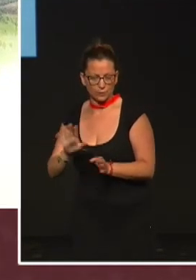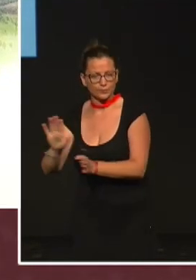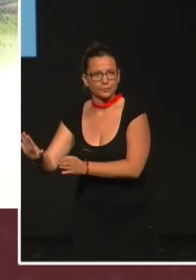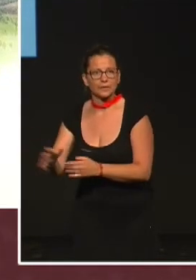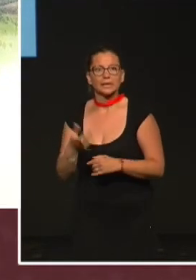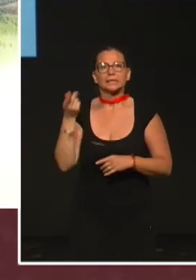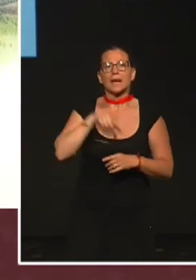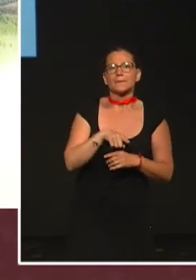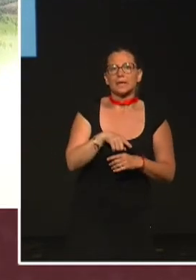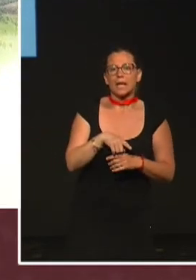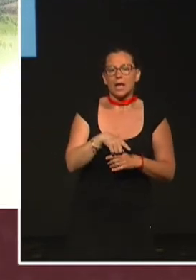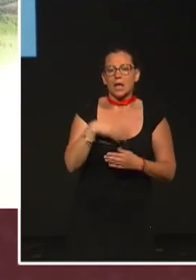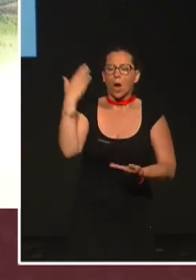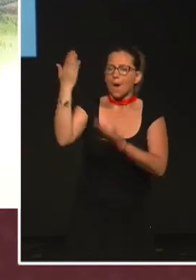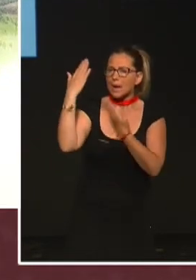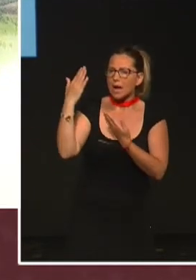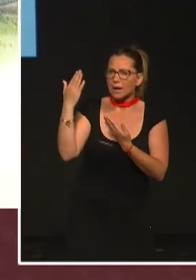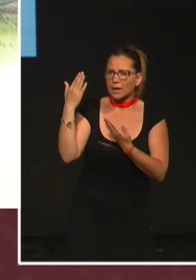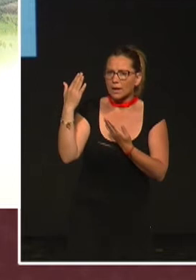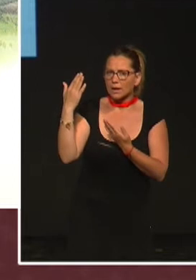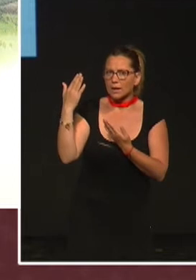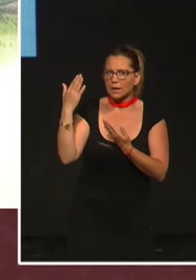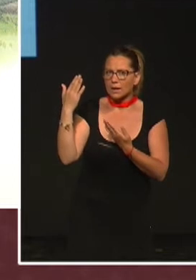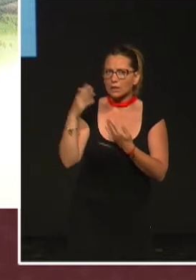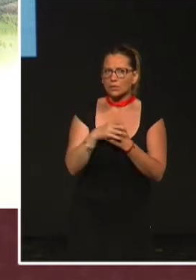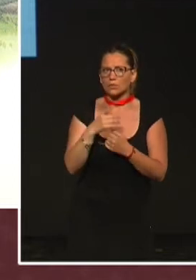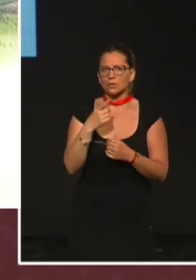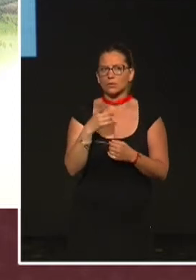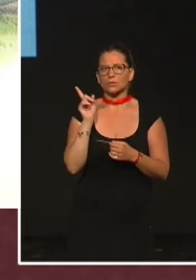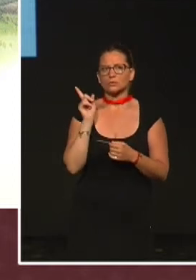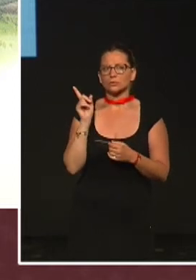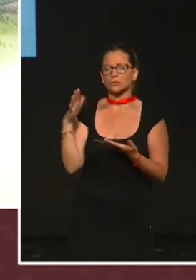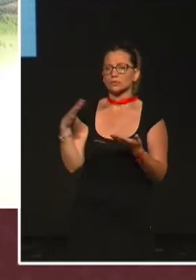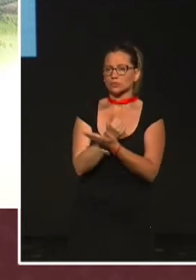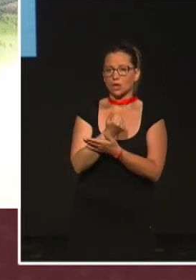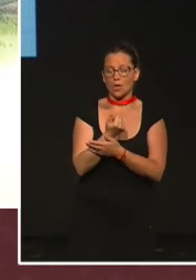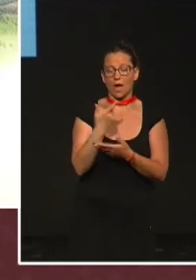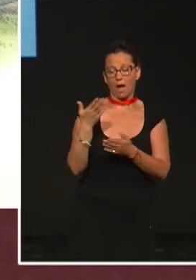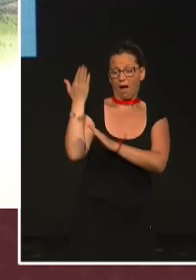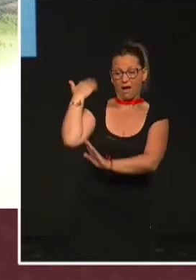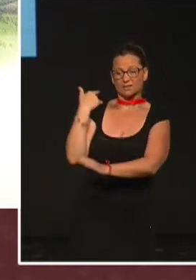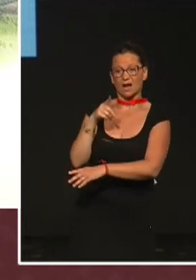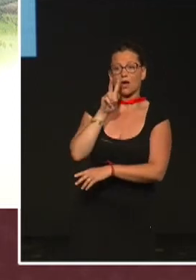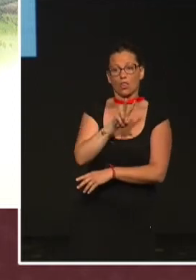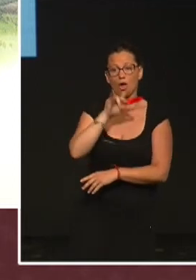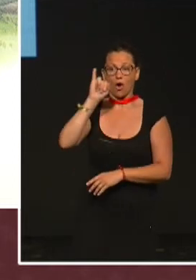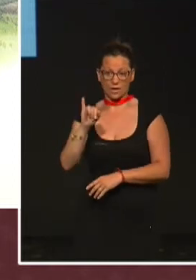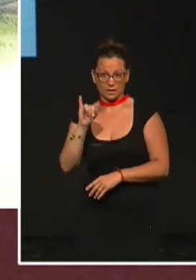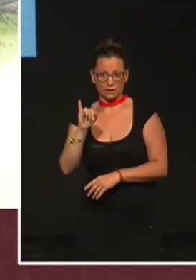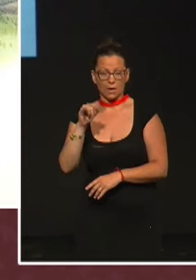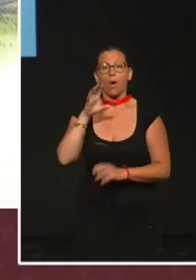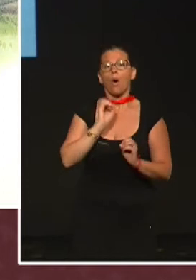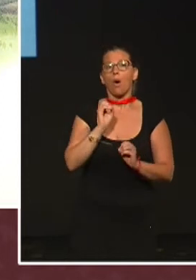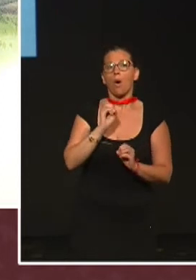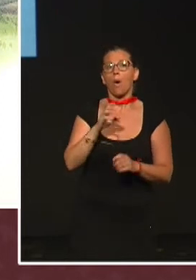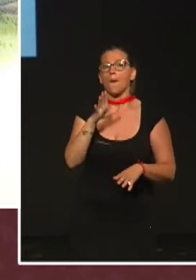Hay también homenajes con el apellido de Darwin y con una sola I, todos los que hemos visto antes eran Coddoji, y como este faizán, es